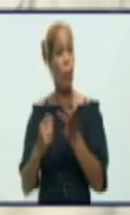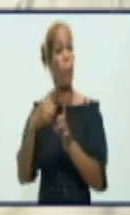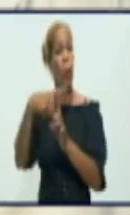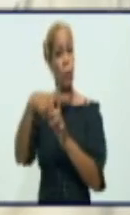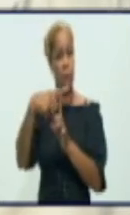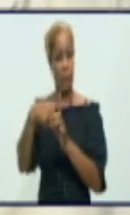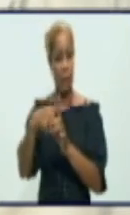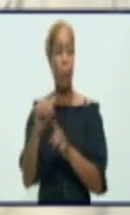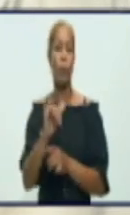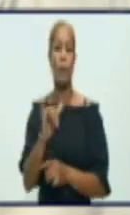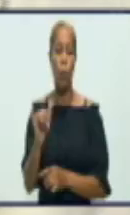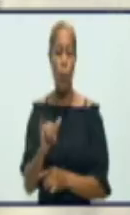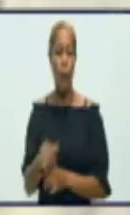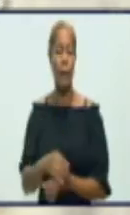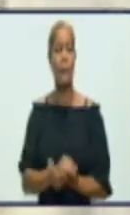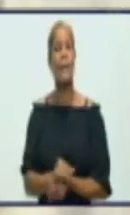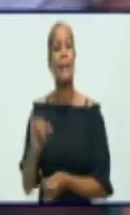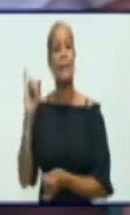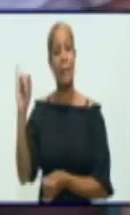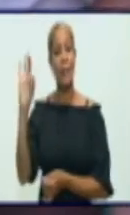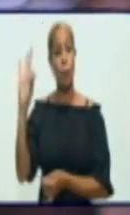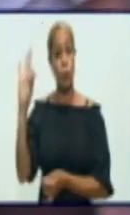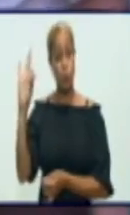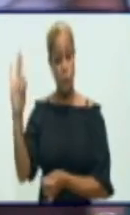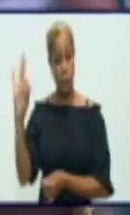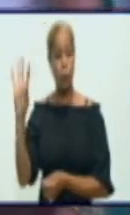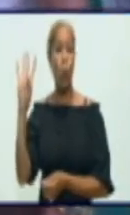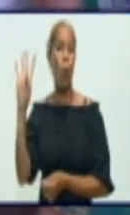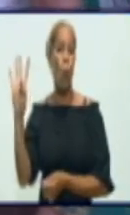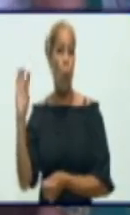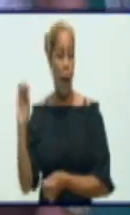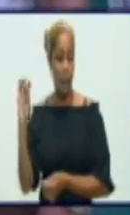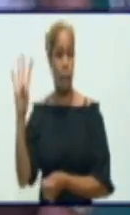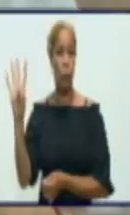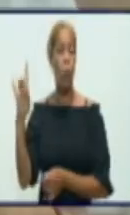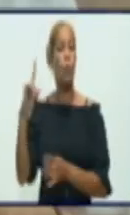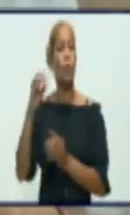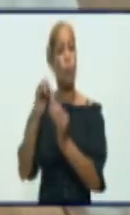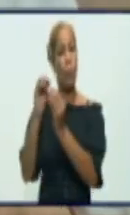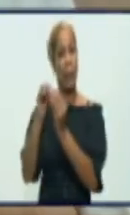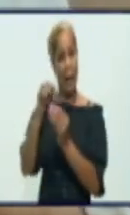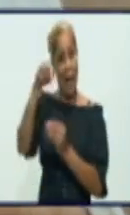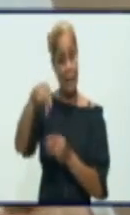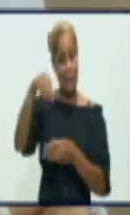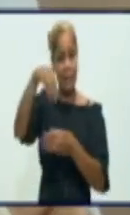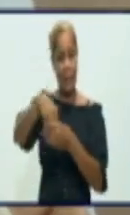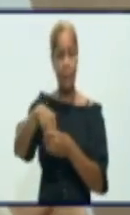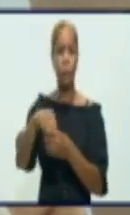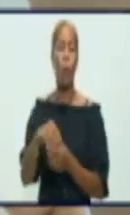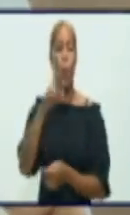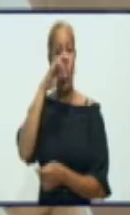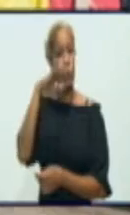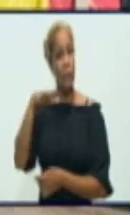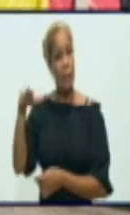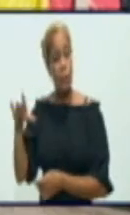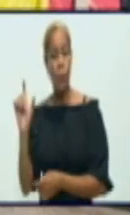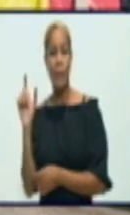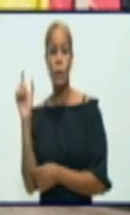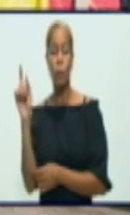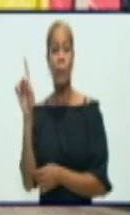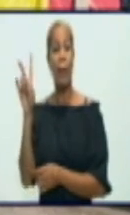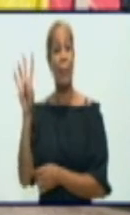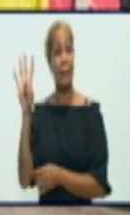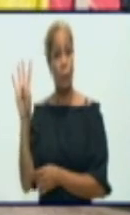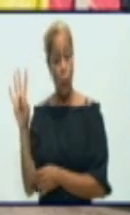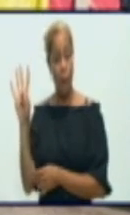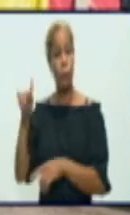6.804 son autóctonos y 351 viajeros. En la idea pediátrica, en las últimas 24 horas se